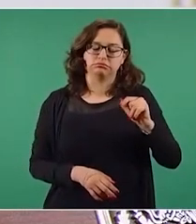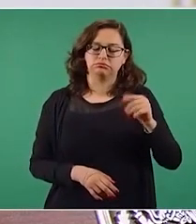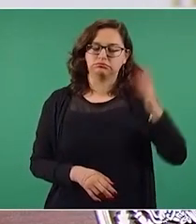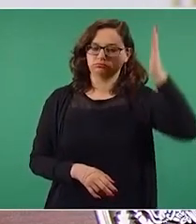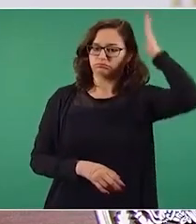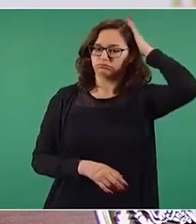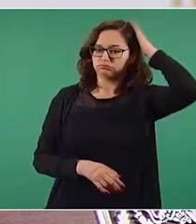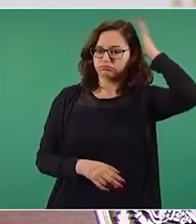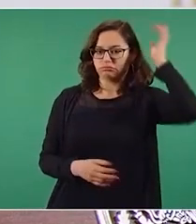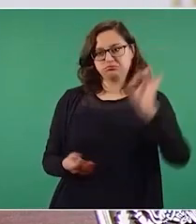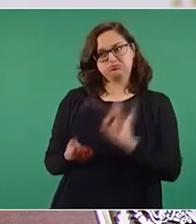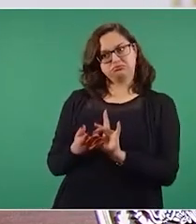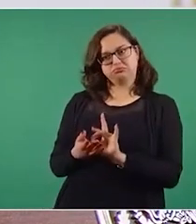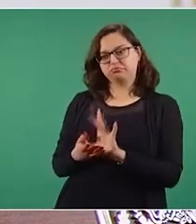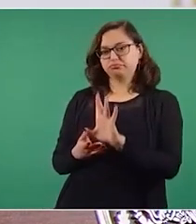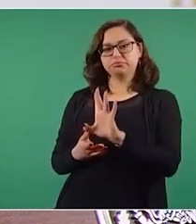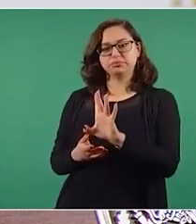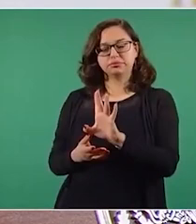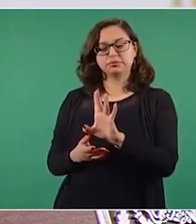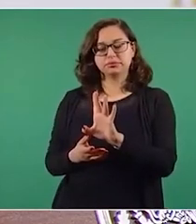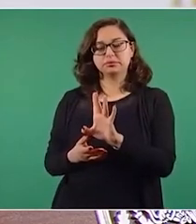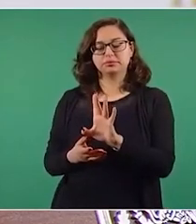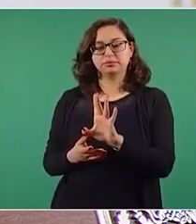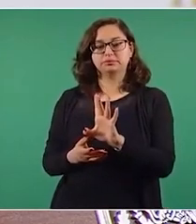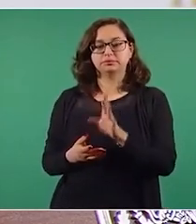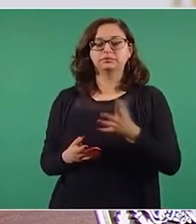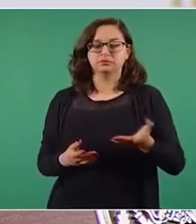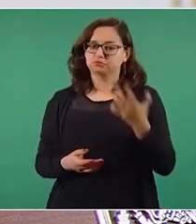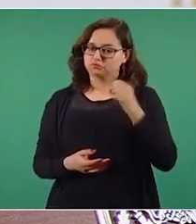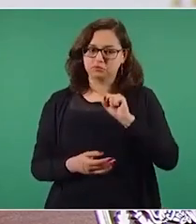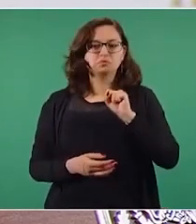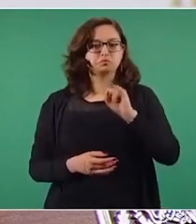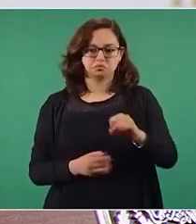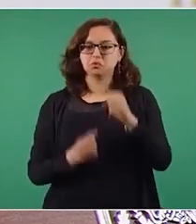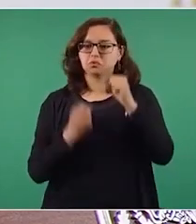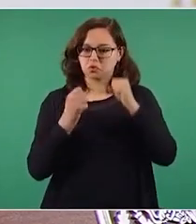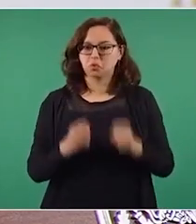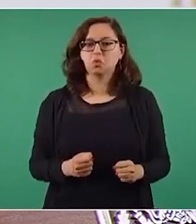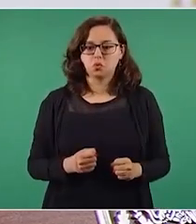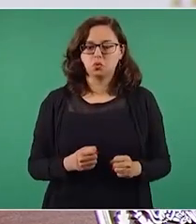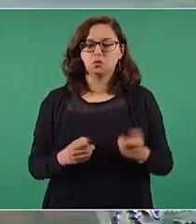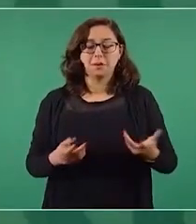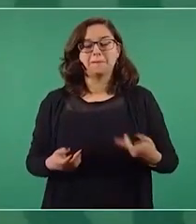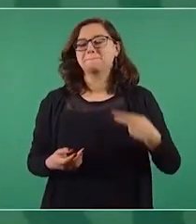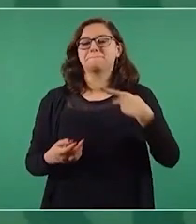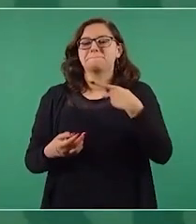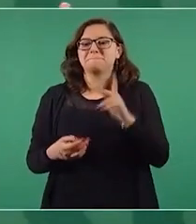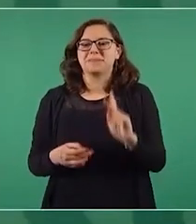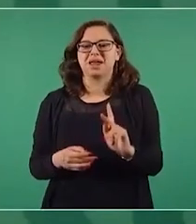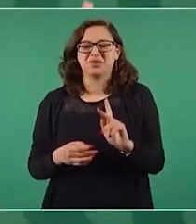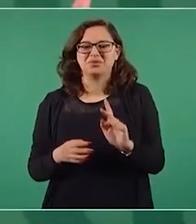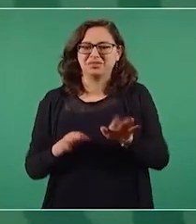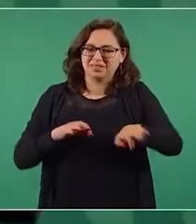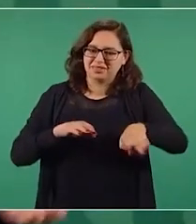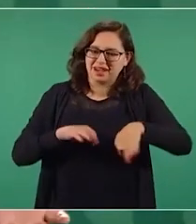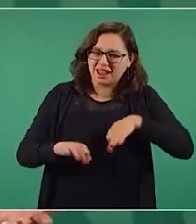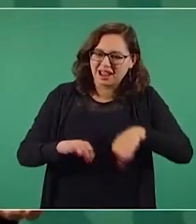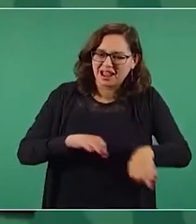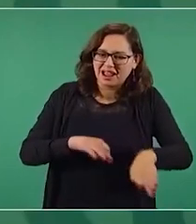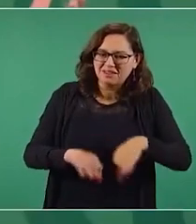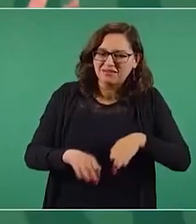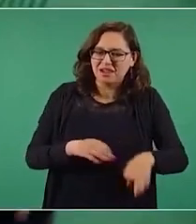hasta la expulsión, pero si se trata